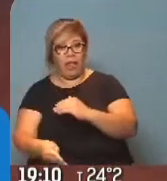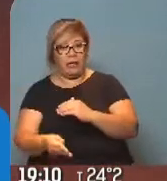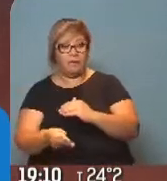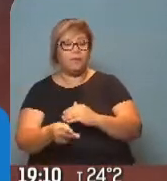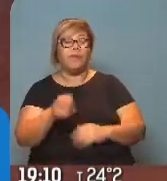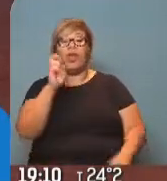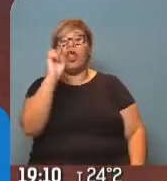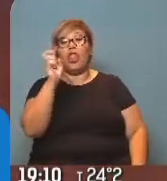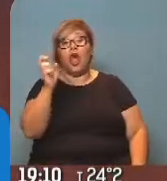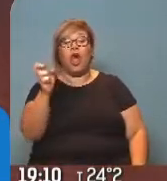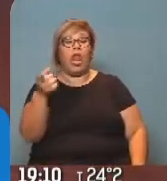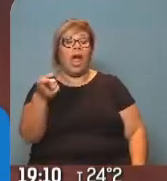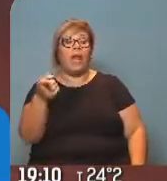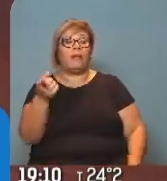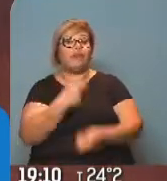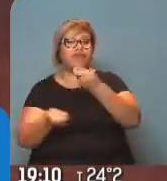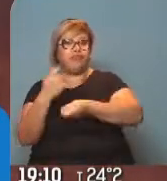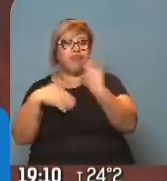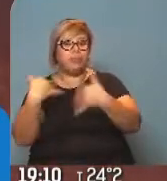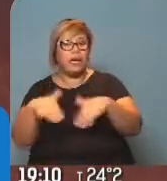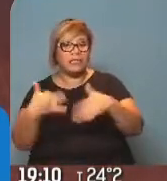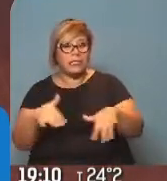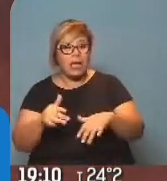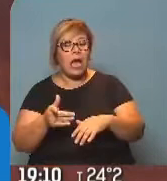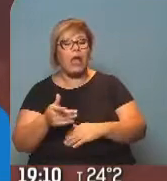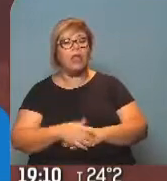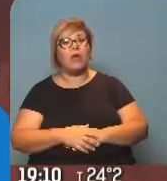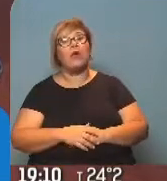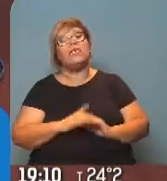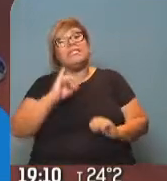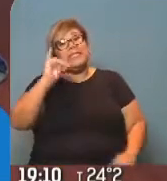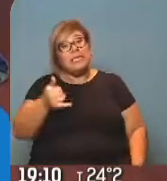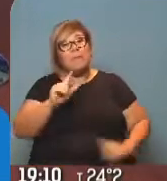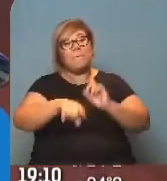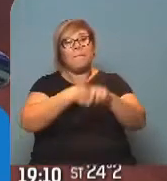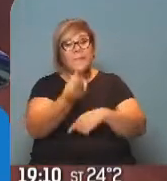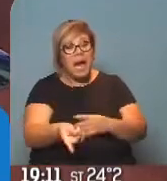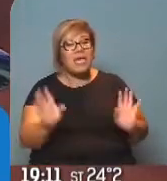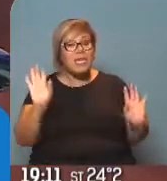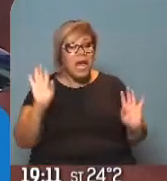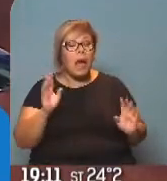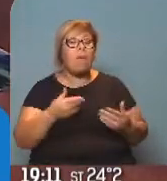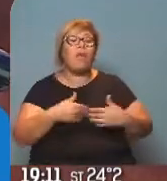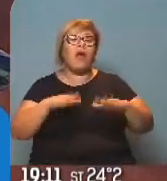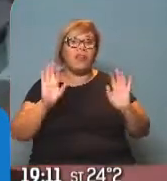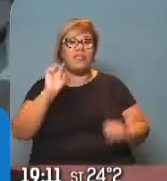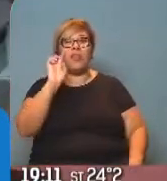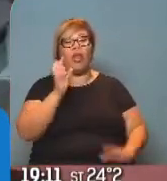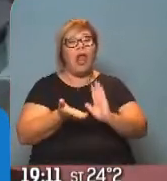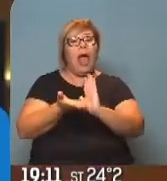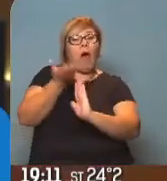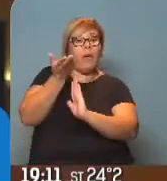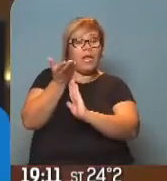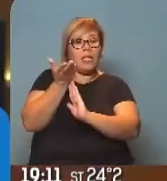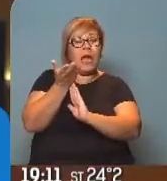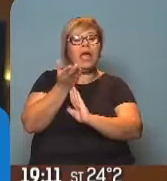Es cierto, me parece que por ahí mañana sí va a haber presiones al tipo de cambio, la tasa de interés muy posiblemente tenga que subir otro poco más para evitar que el